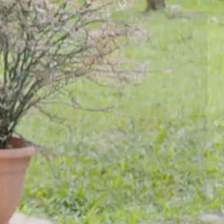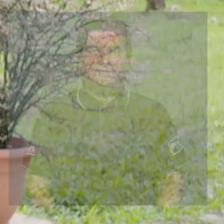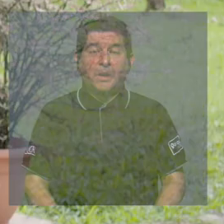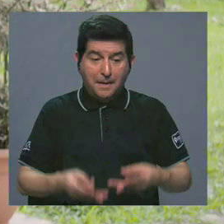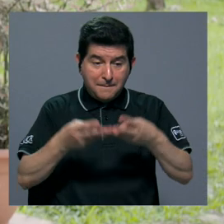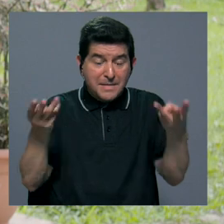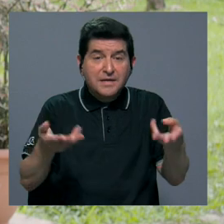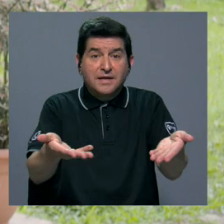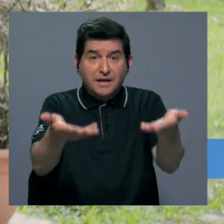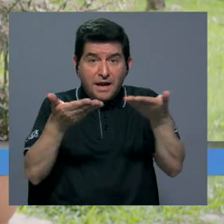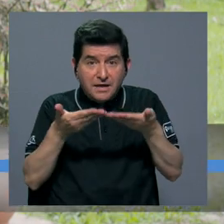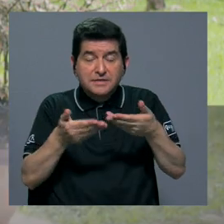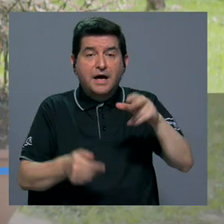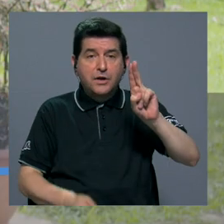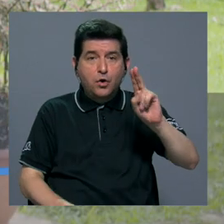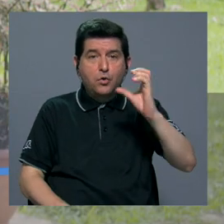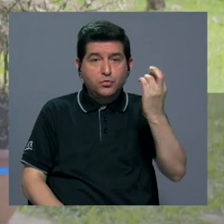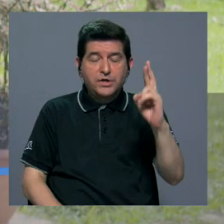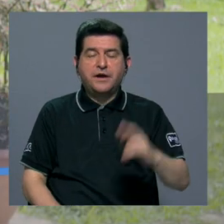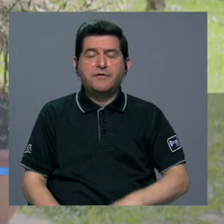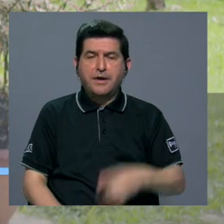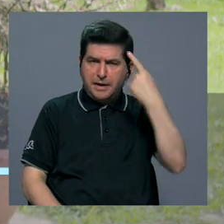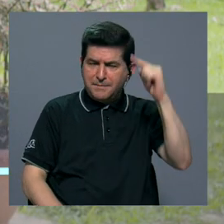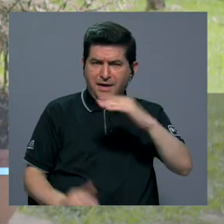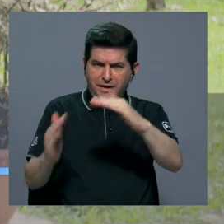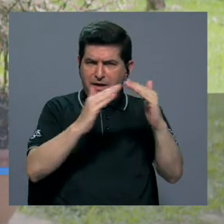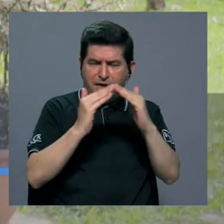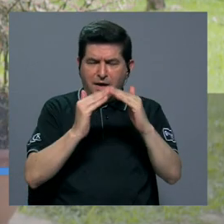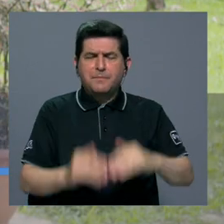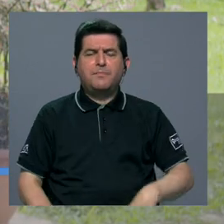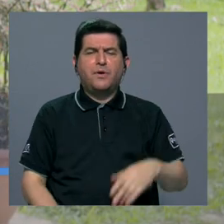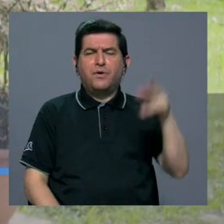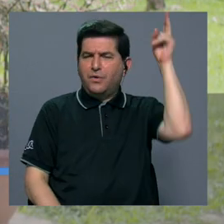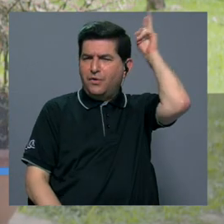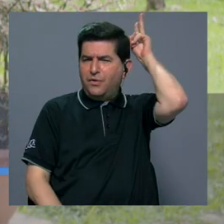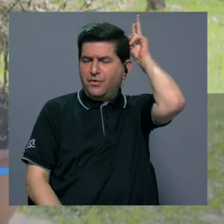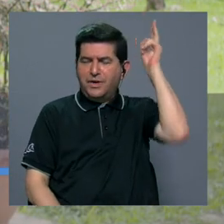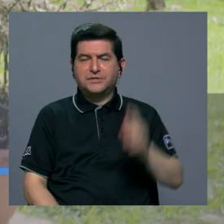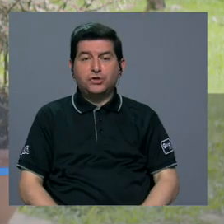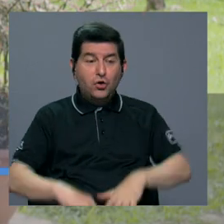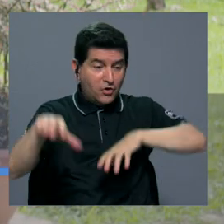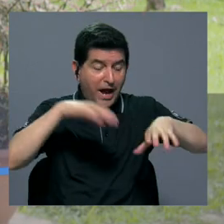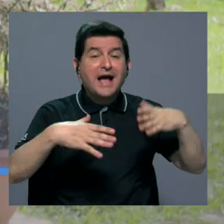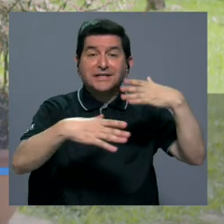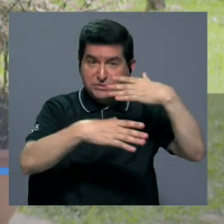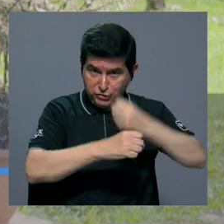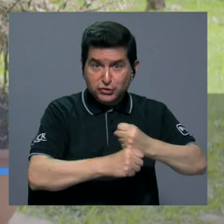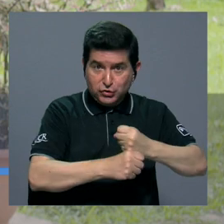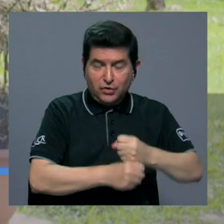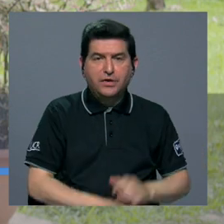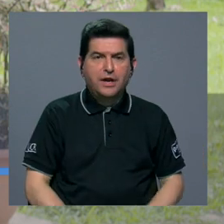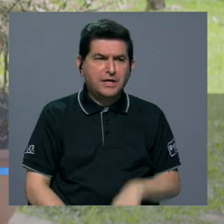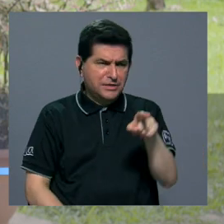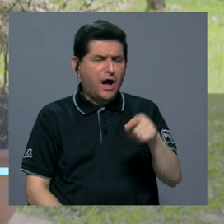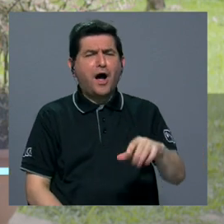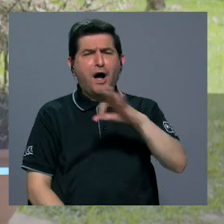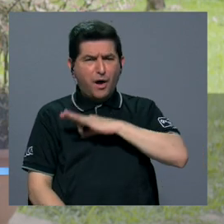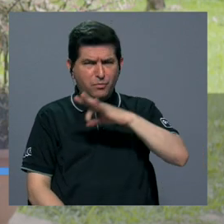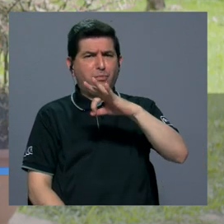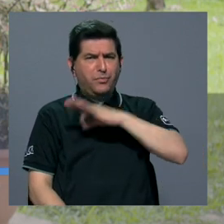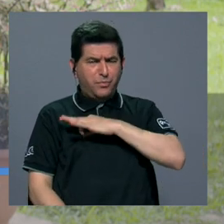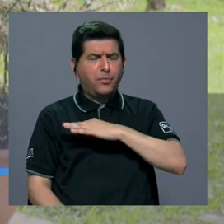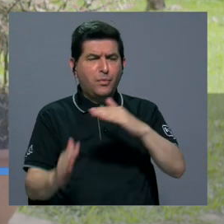Los insumos que han brindado la Universidad de Costa Rica, la población indígena, las acciones que han brindado, esto ha